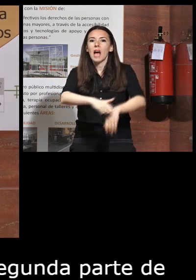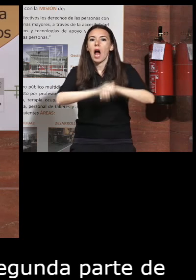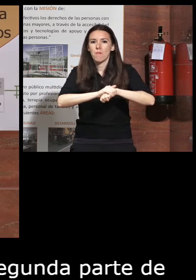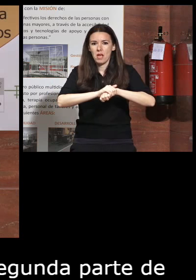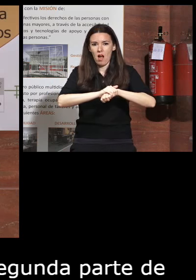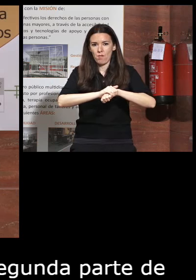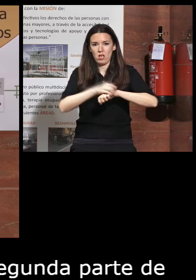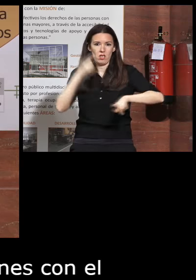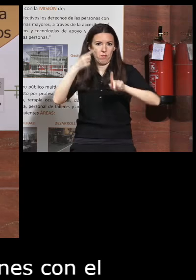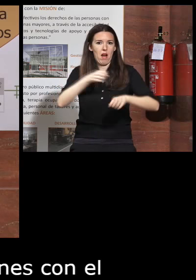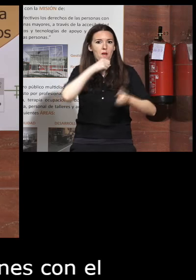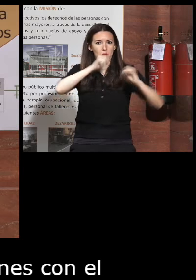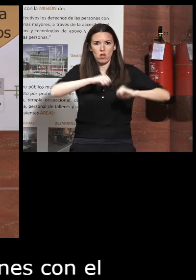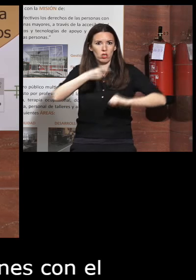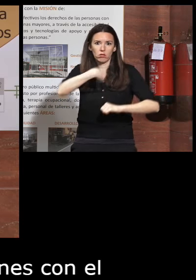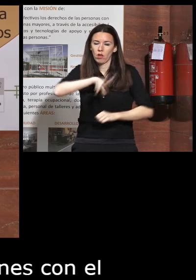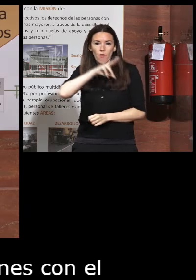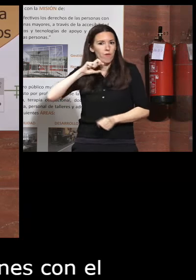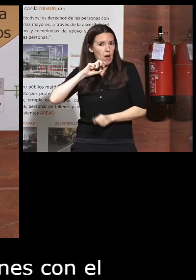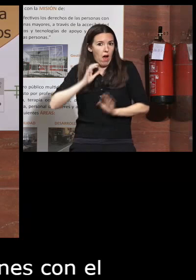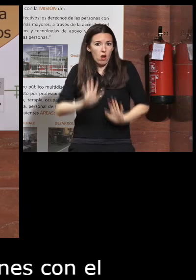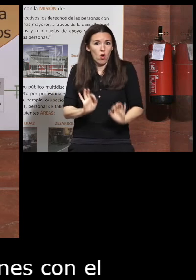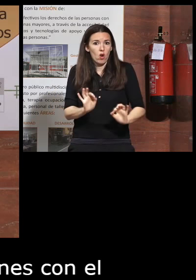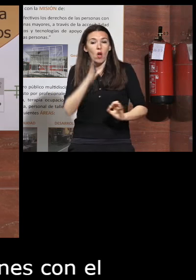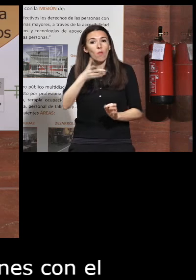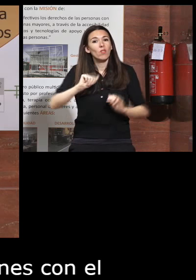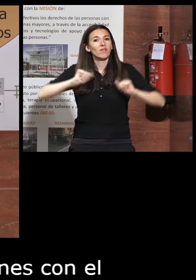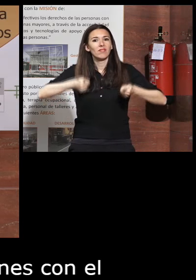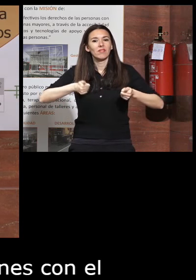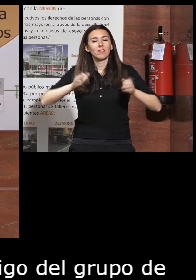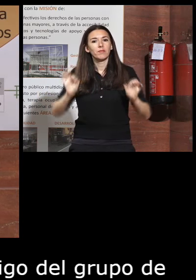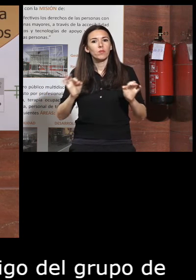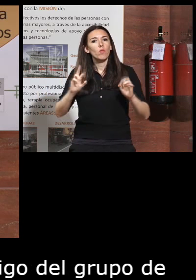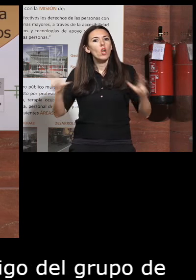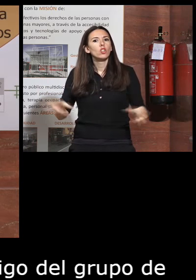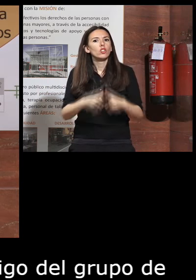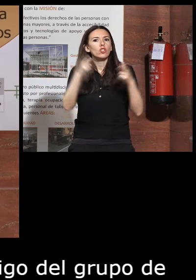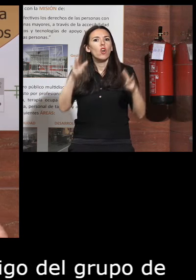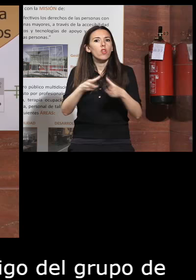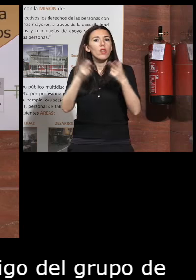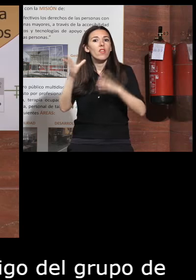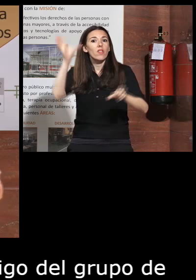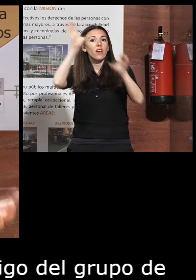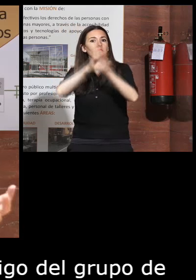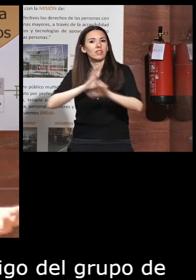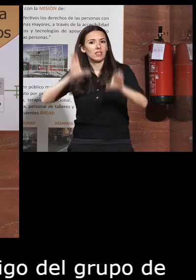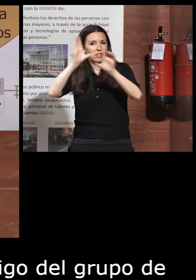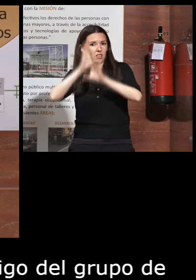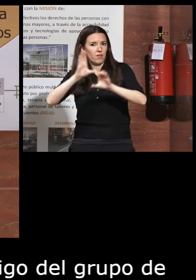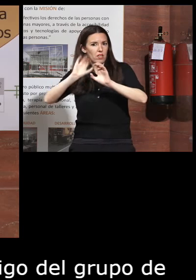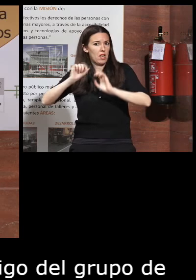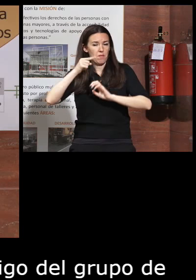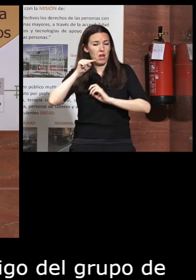nosotros es muy valiosa porque para empezar una sociedad científica la sociedad científica por